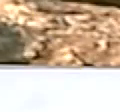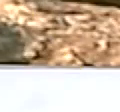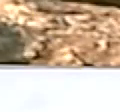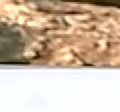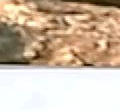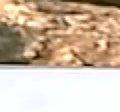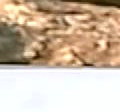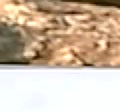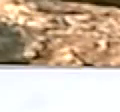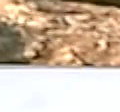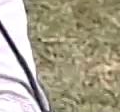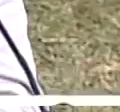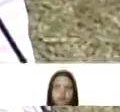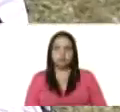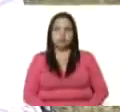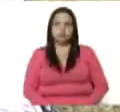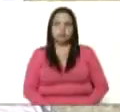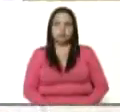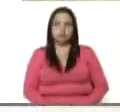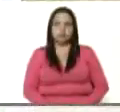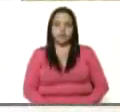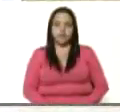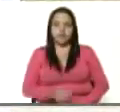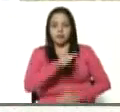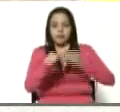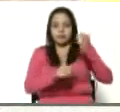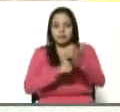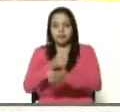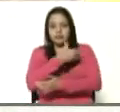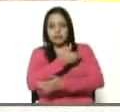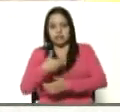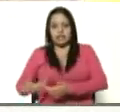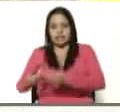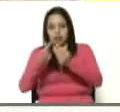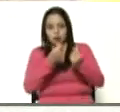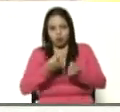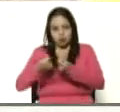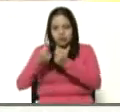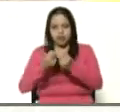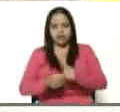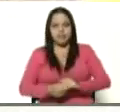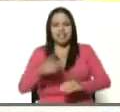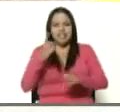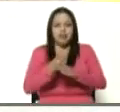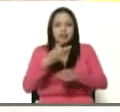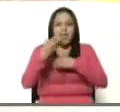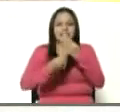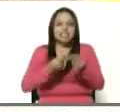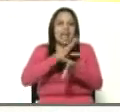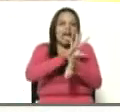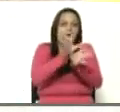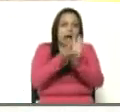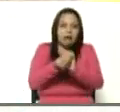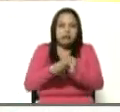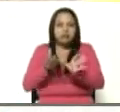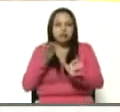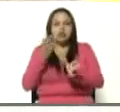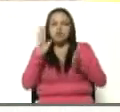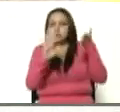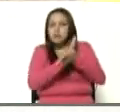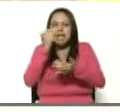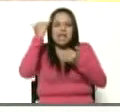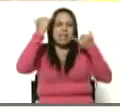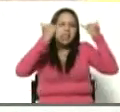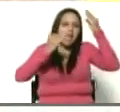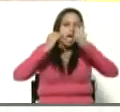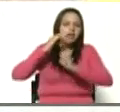Tarek El-Aisami, que me ves, vicepresidente de economía, que nosotros tenemos que ir haciendo los ajustes doctrinarios, conceptuales, de